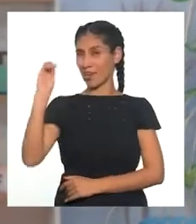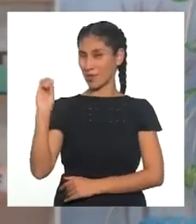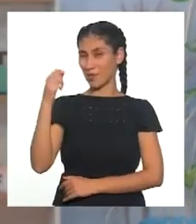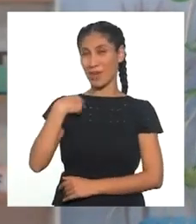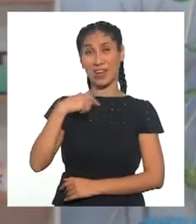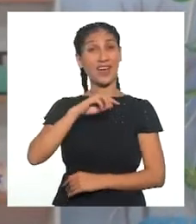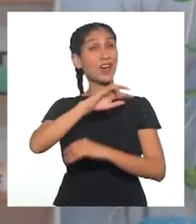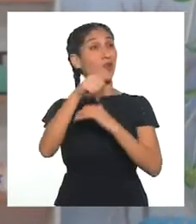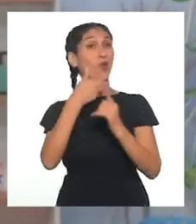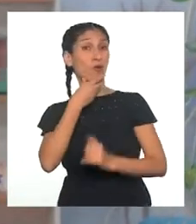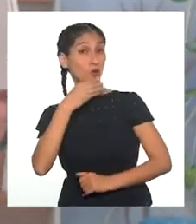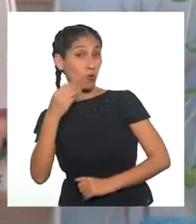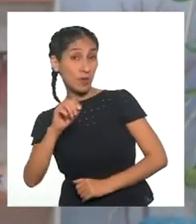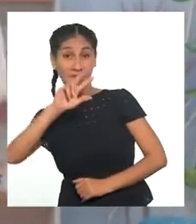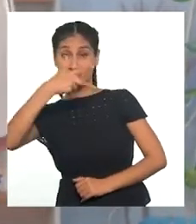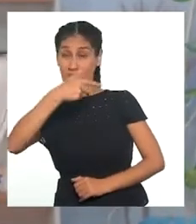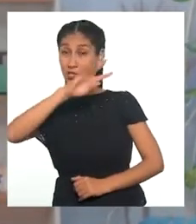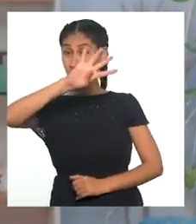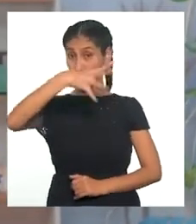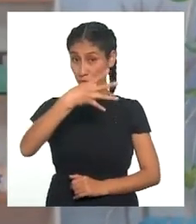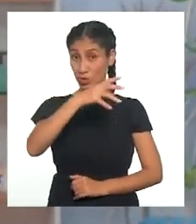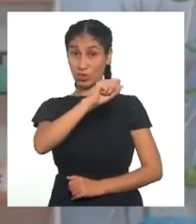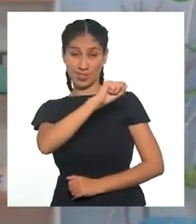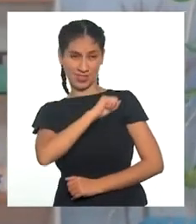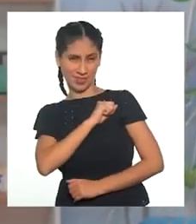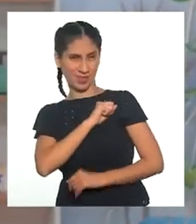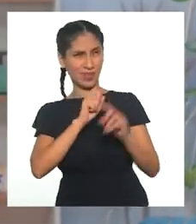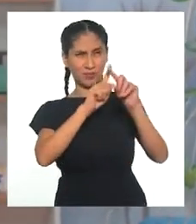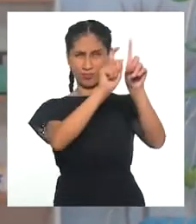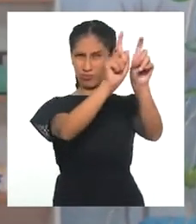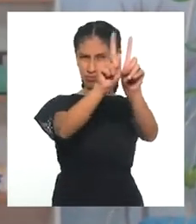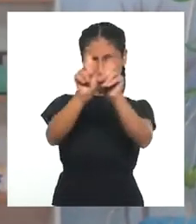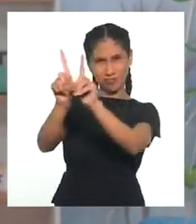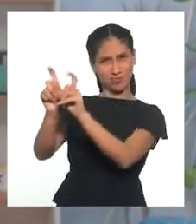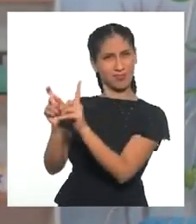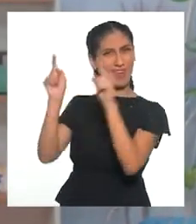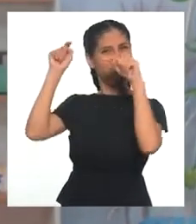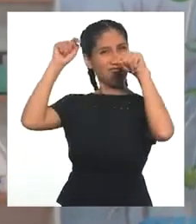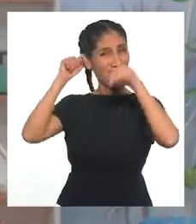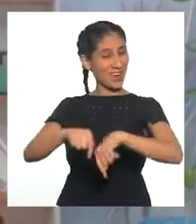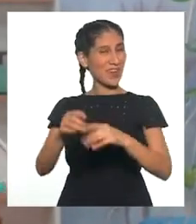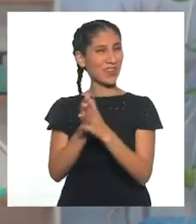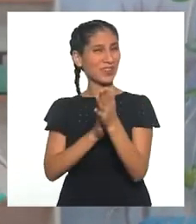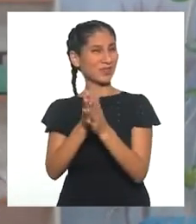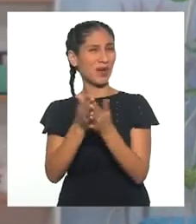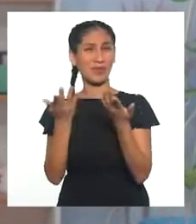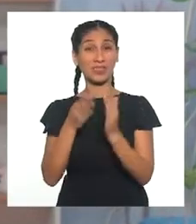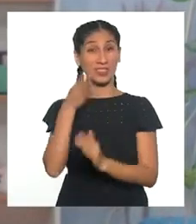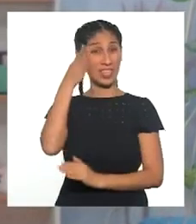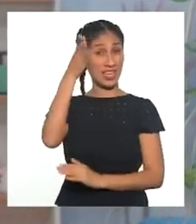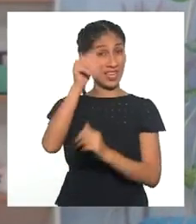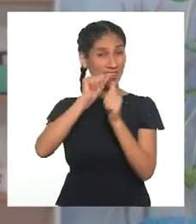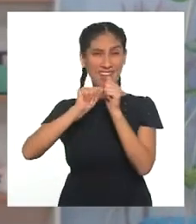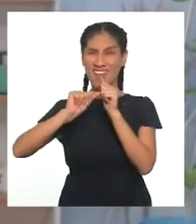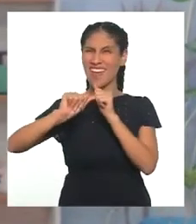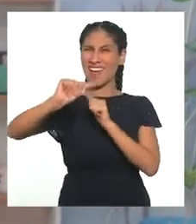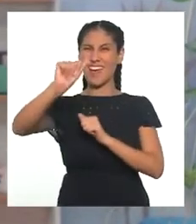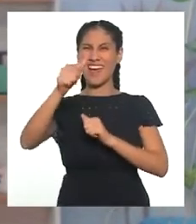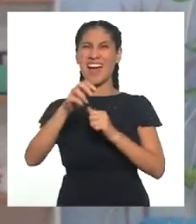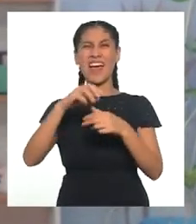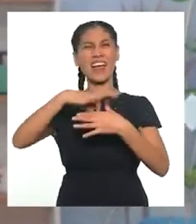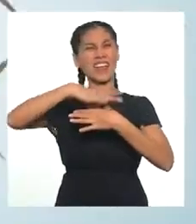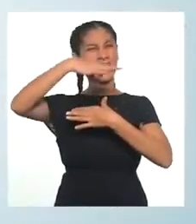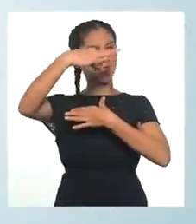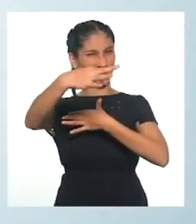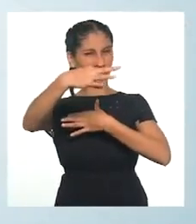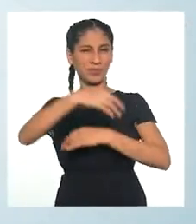chicas y chicos de tercero y cuarto de secundaria. Hoy vamos a ir a la siguiente región.